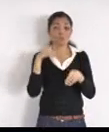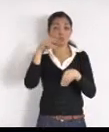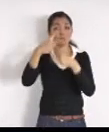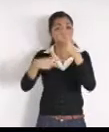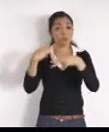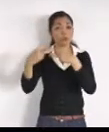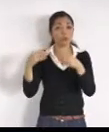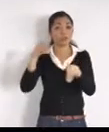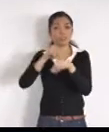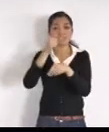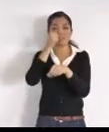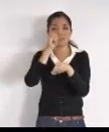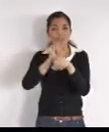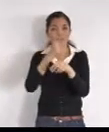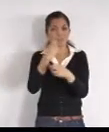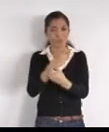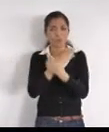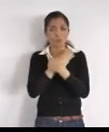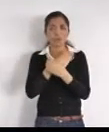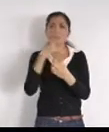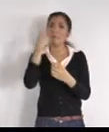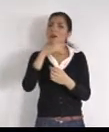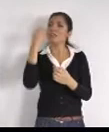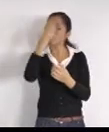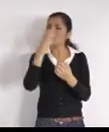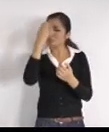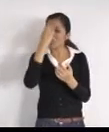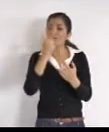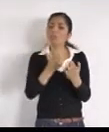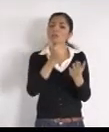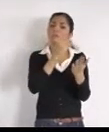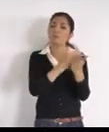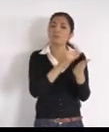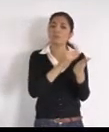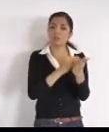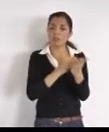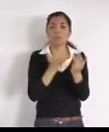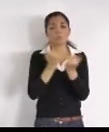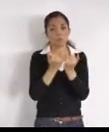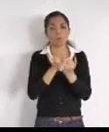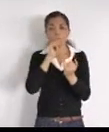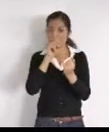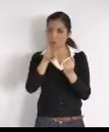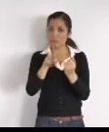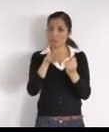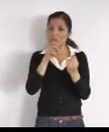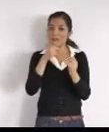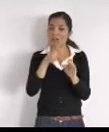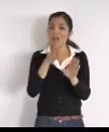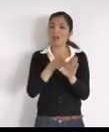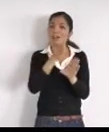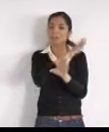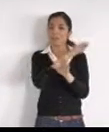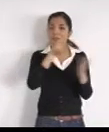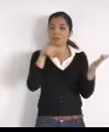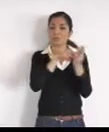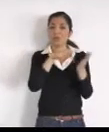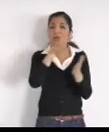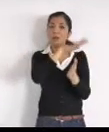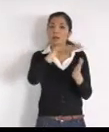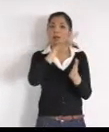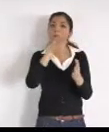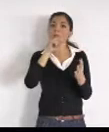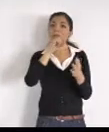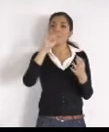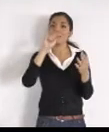entre ellos, está el compromiso, que tuvimos, en la escuela, de Villas, terrenomas, así es que, después de la respuesta, que tenga el día de mañana, te informo,